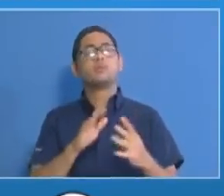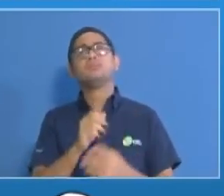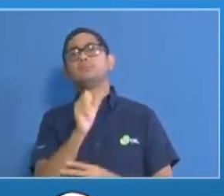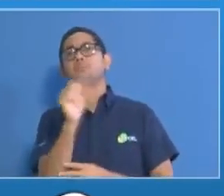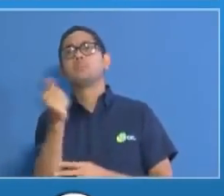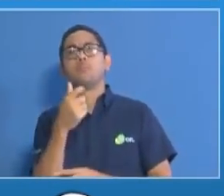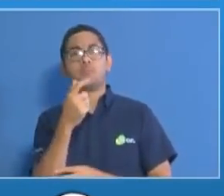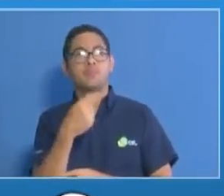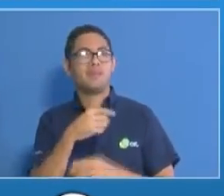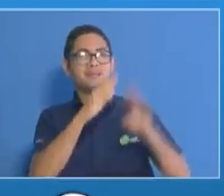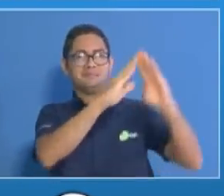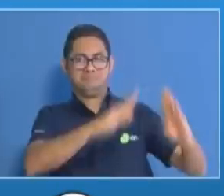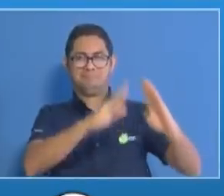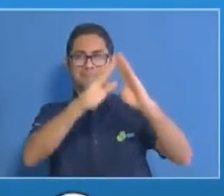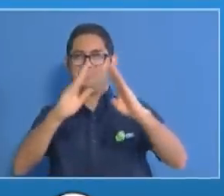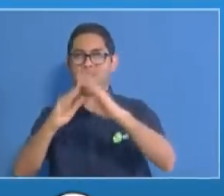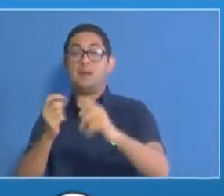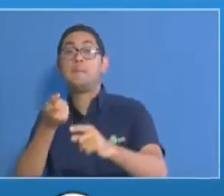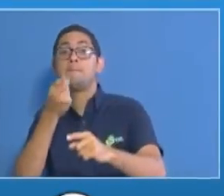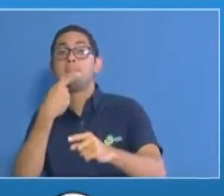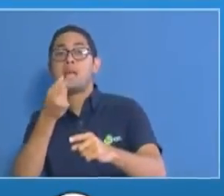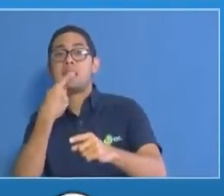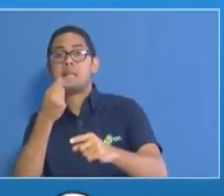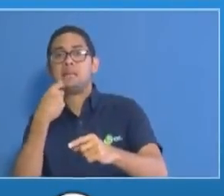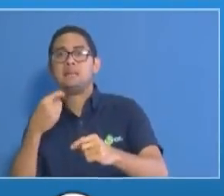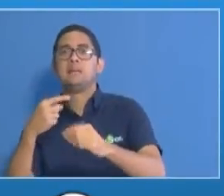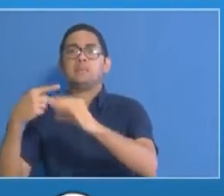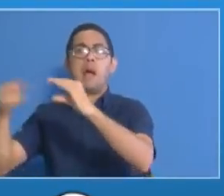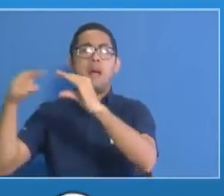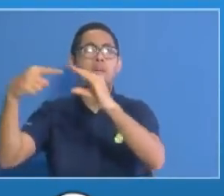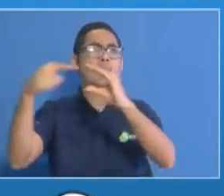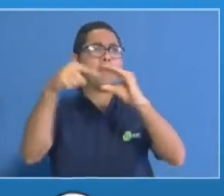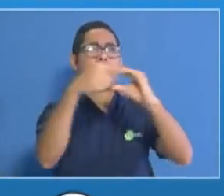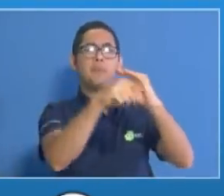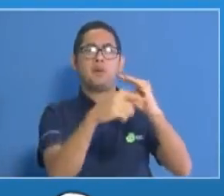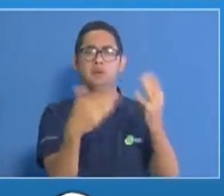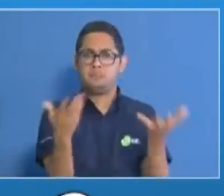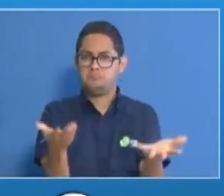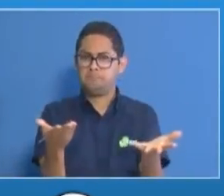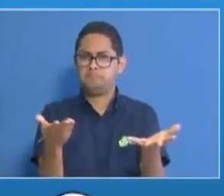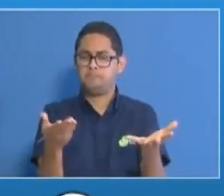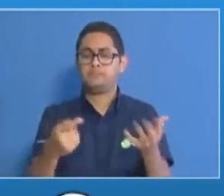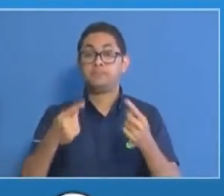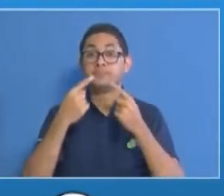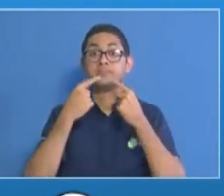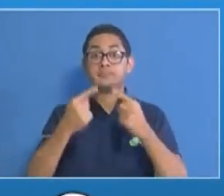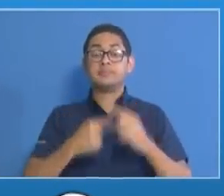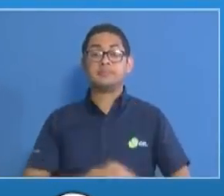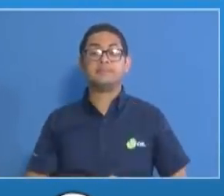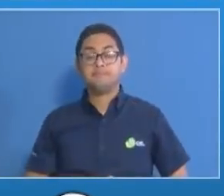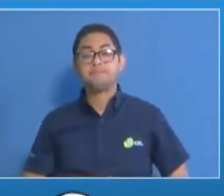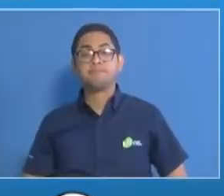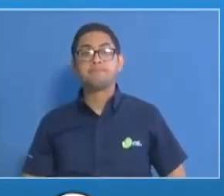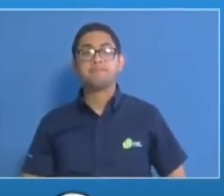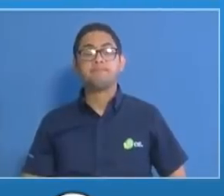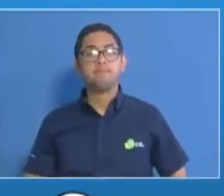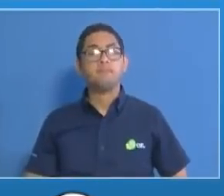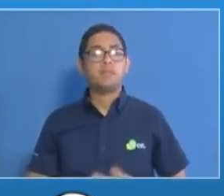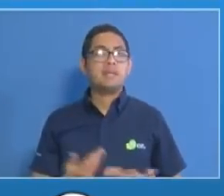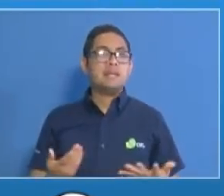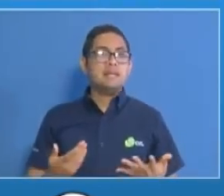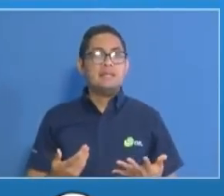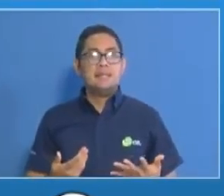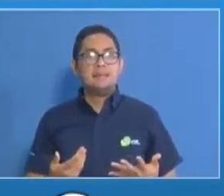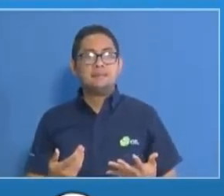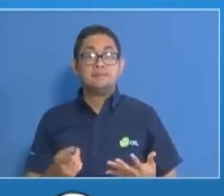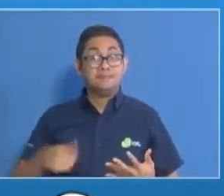a domicilio de medicamentos para pacientes crónicos debemos decir que la velocidad